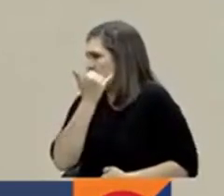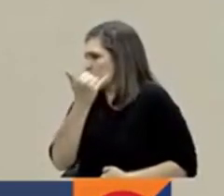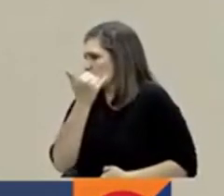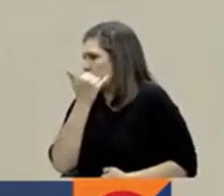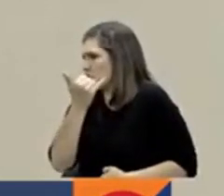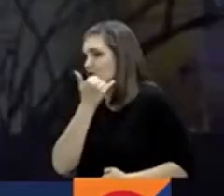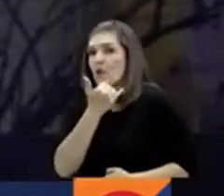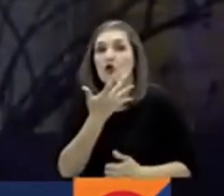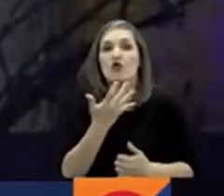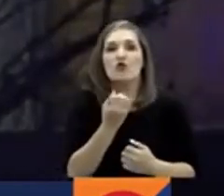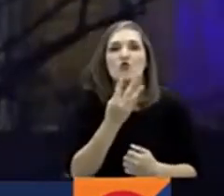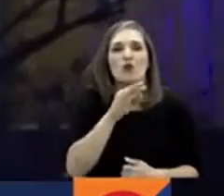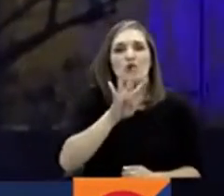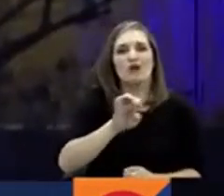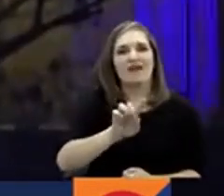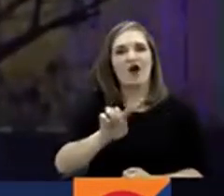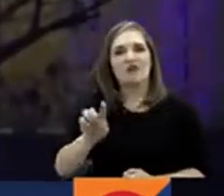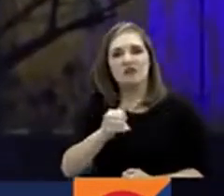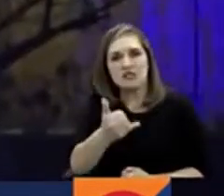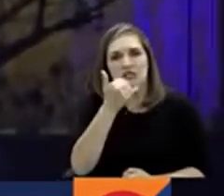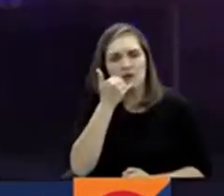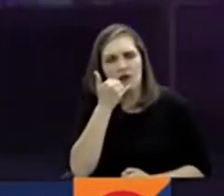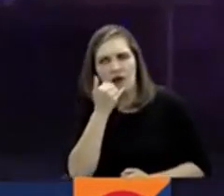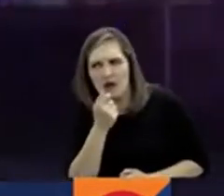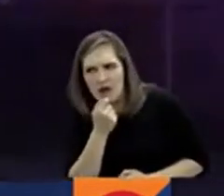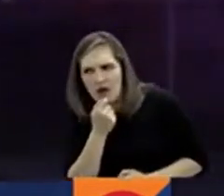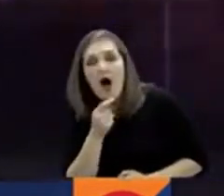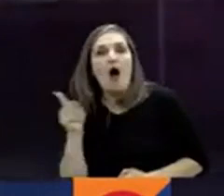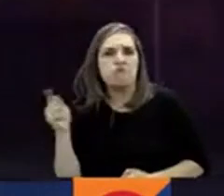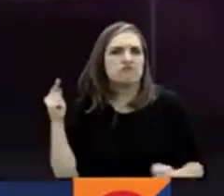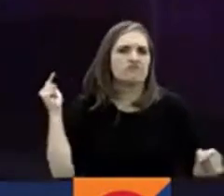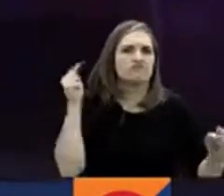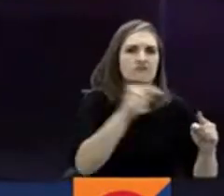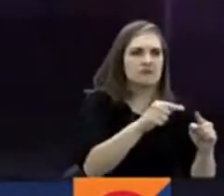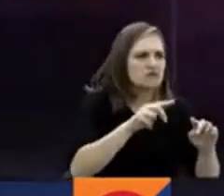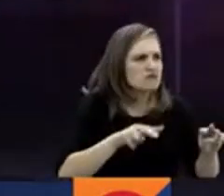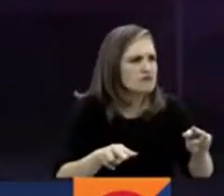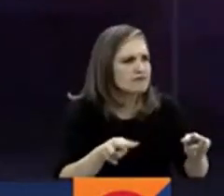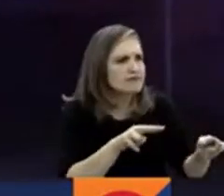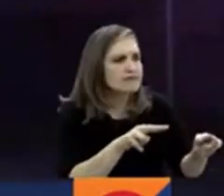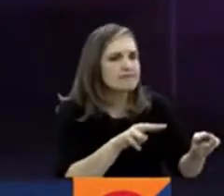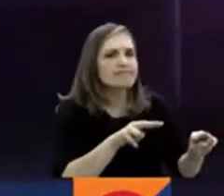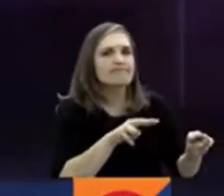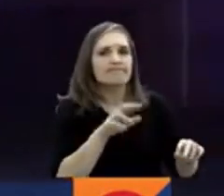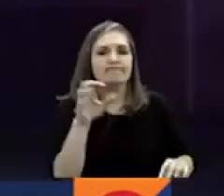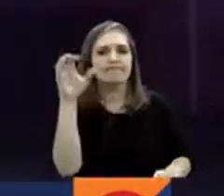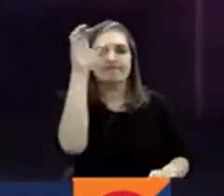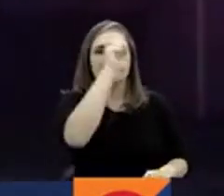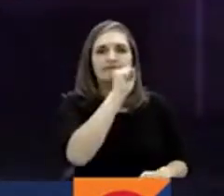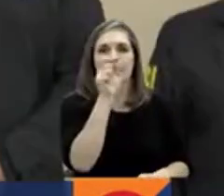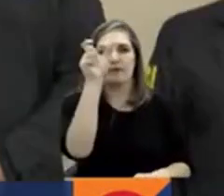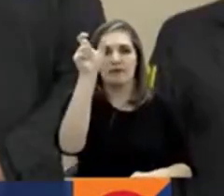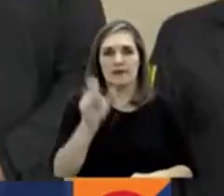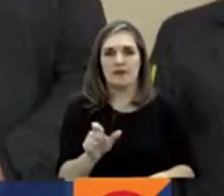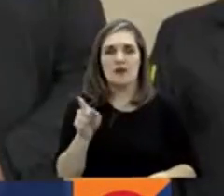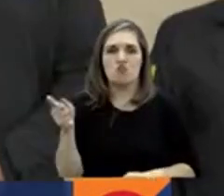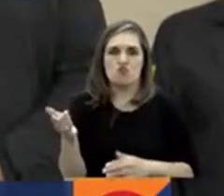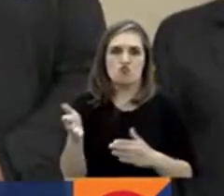respondieron. Las autoridades confirmaron que horas después del tiroteo encontraron muerto a Anthony McCray.